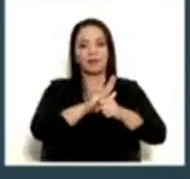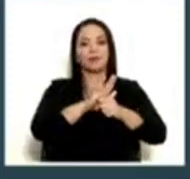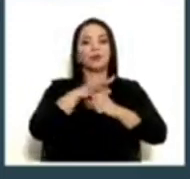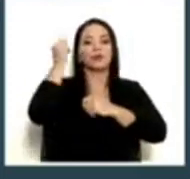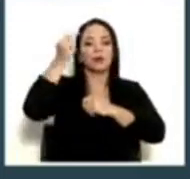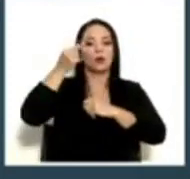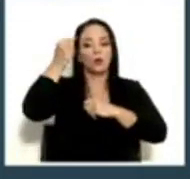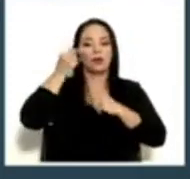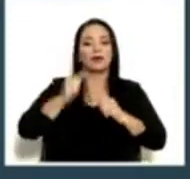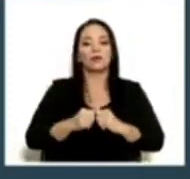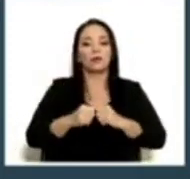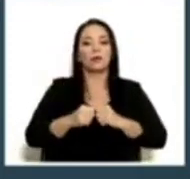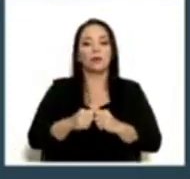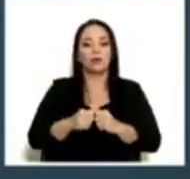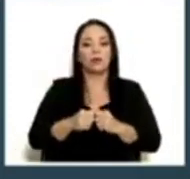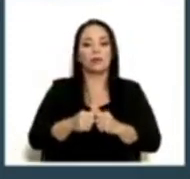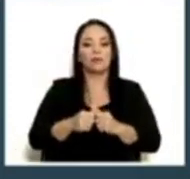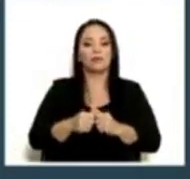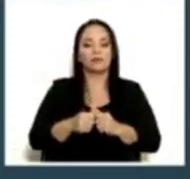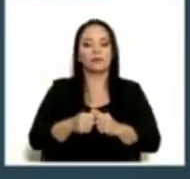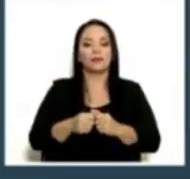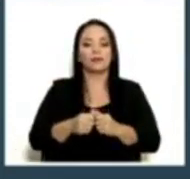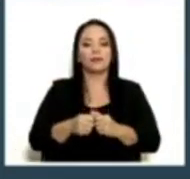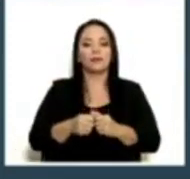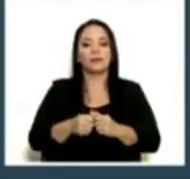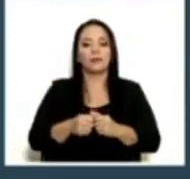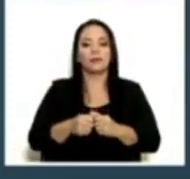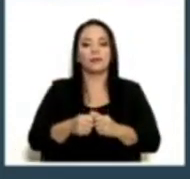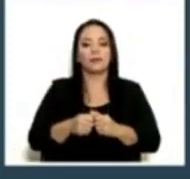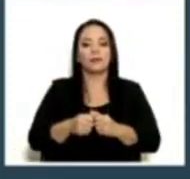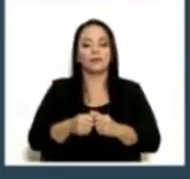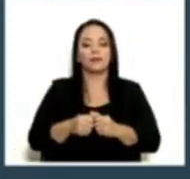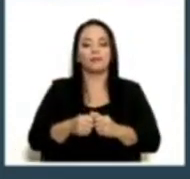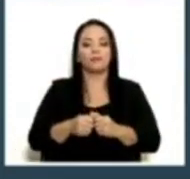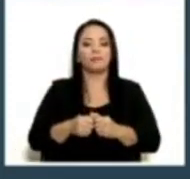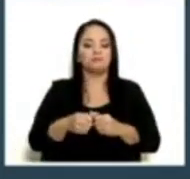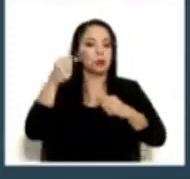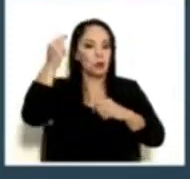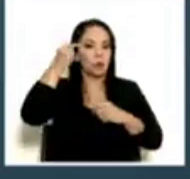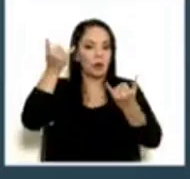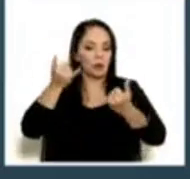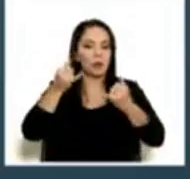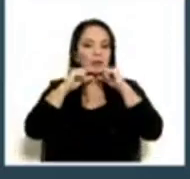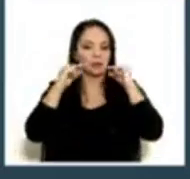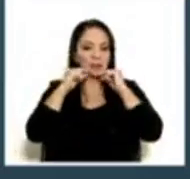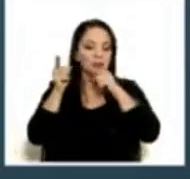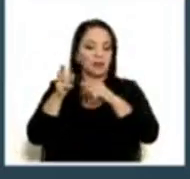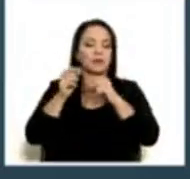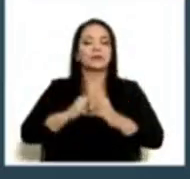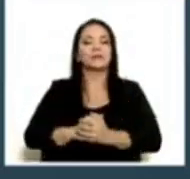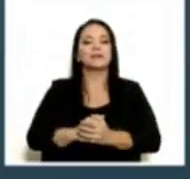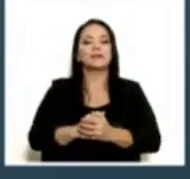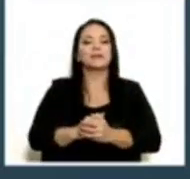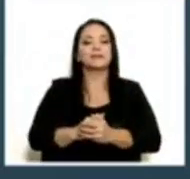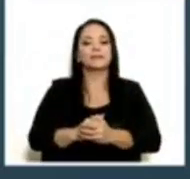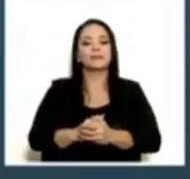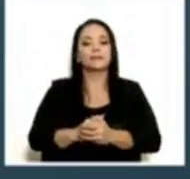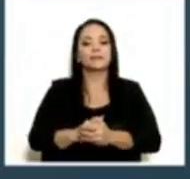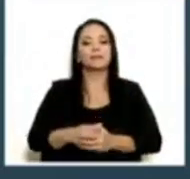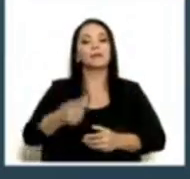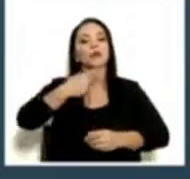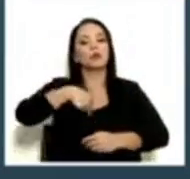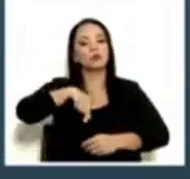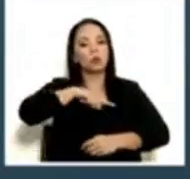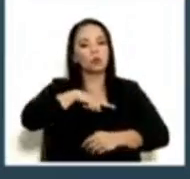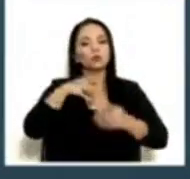este gobierno y la administración Chávez Robles, hemos hecho